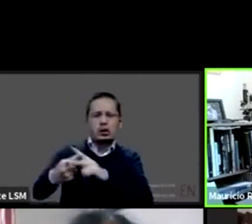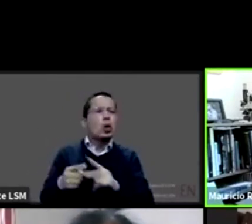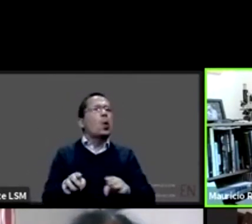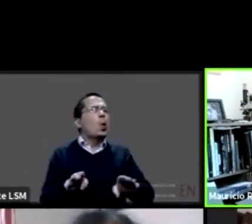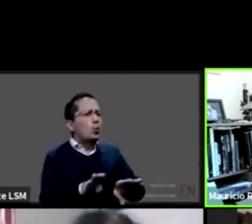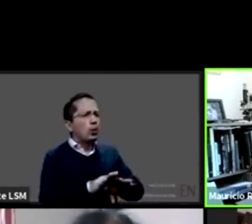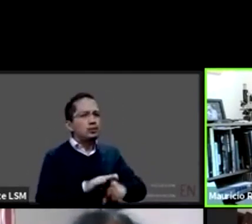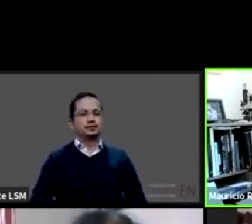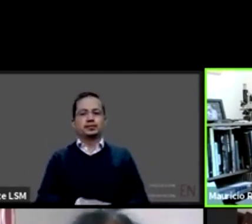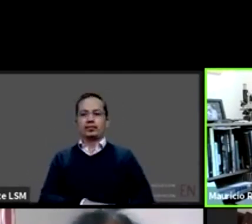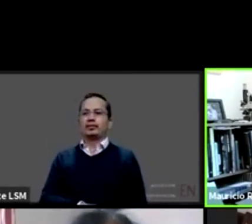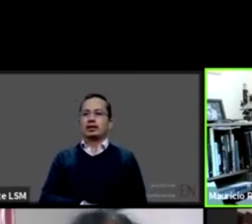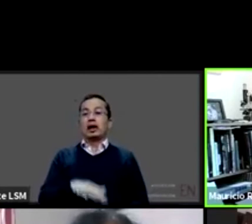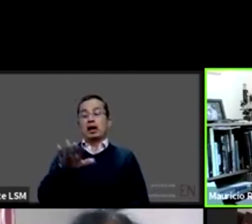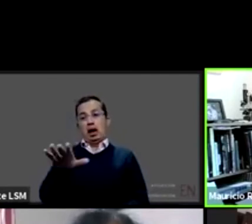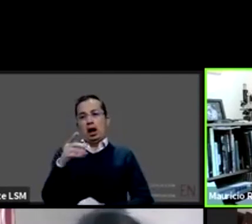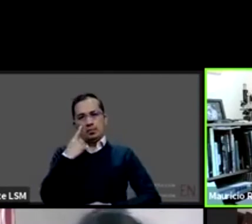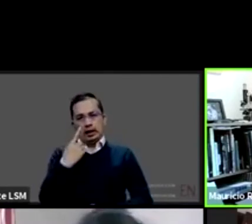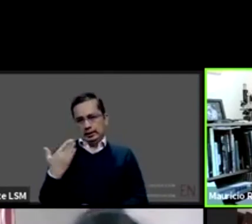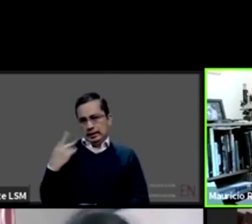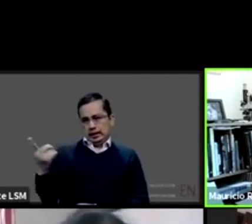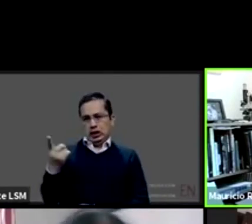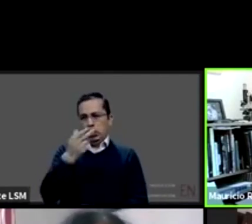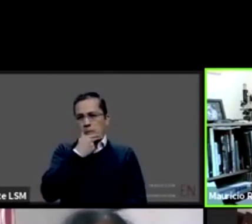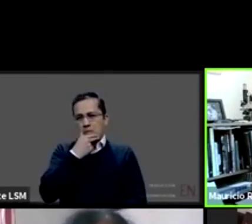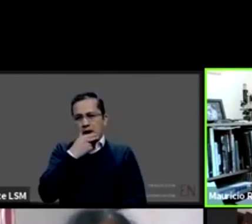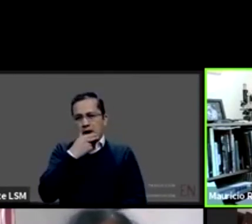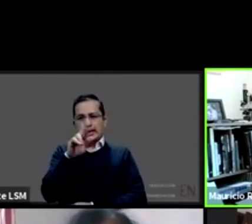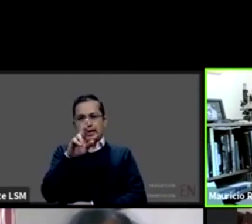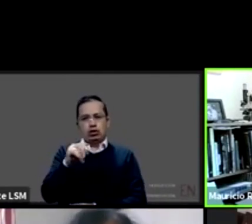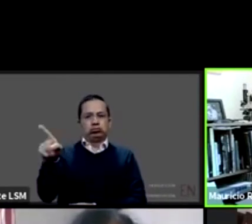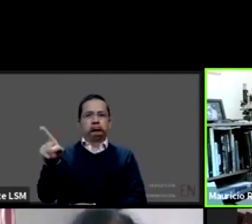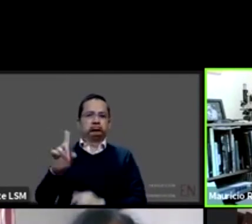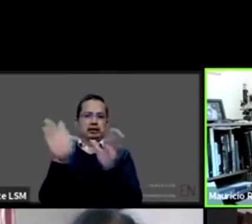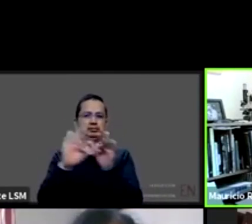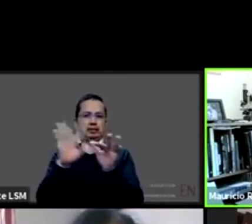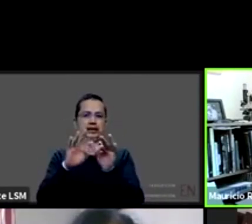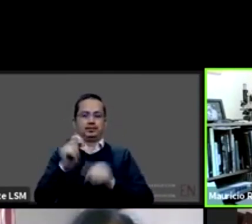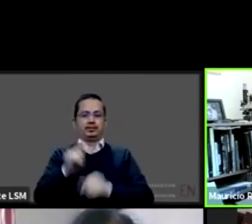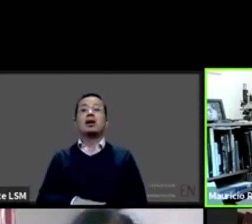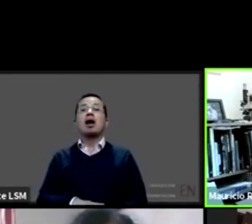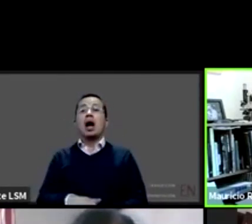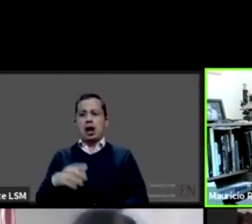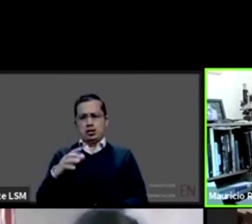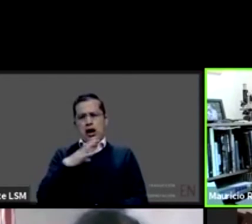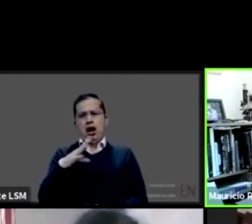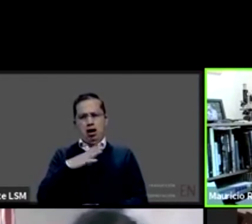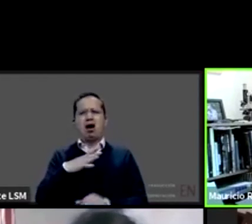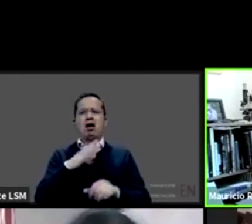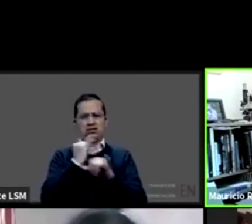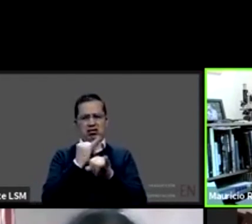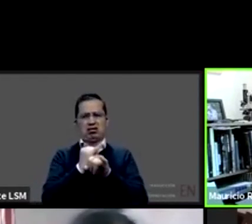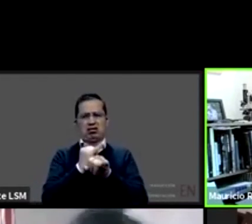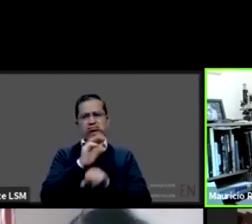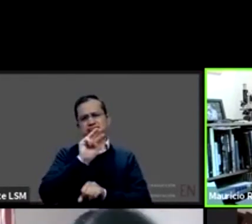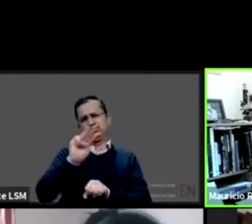hay una plataforma para la captura de la información. Imaginémonos este sistema